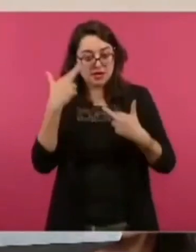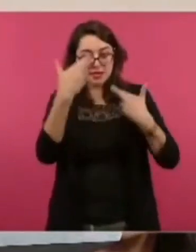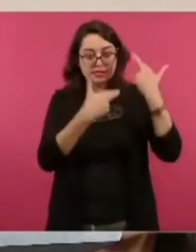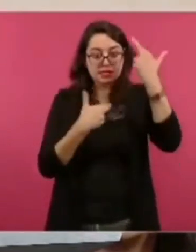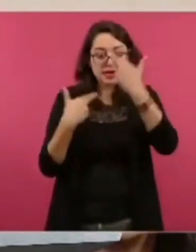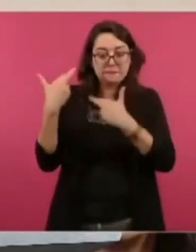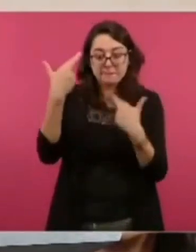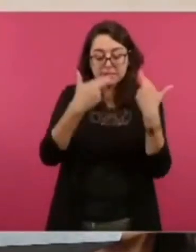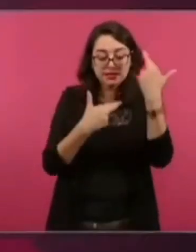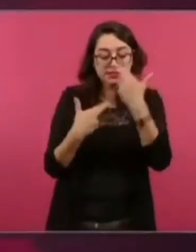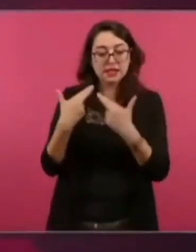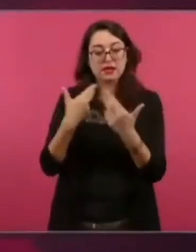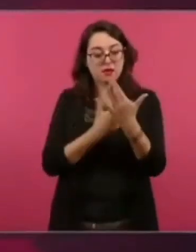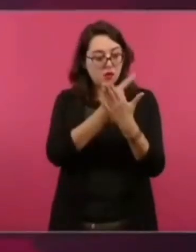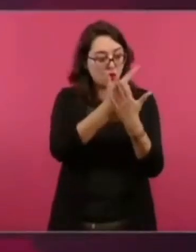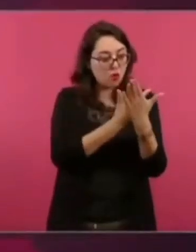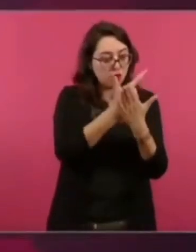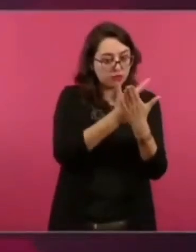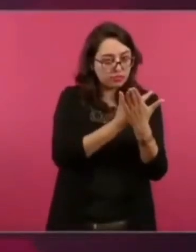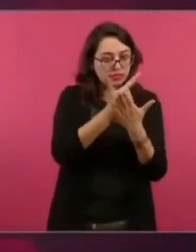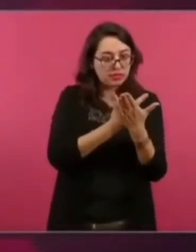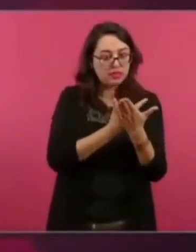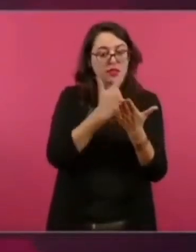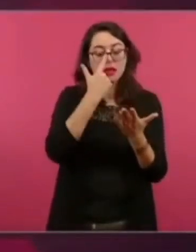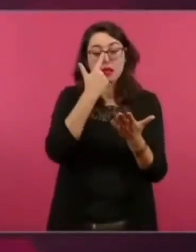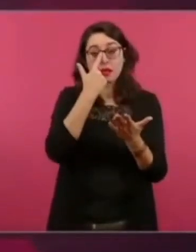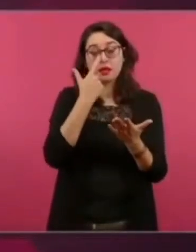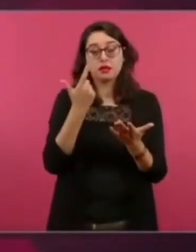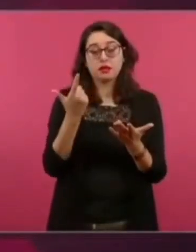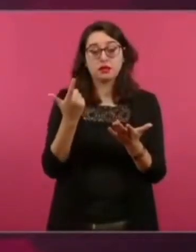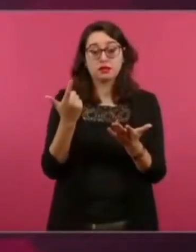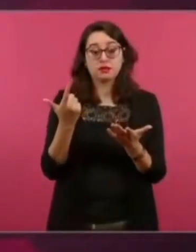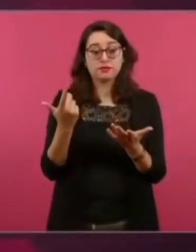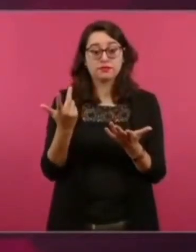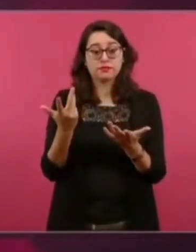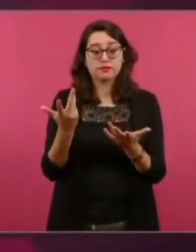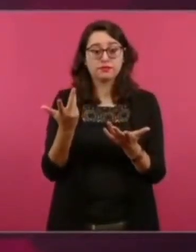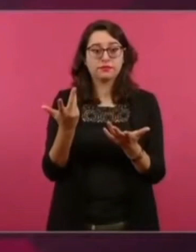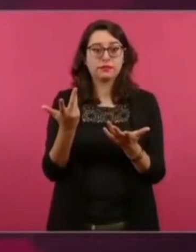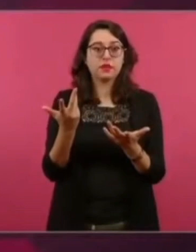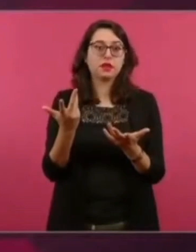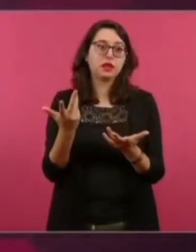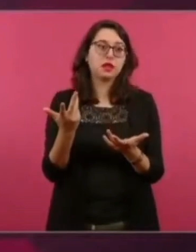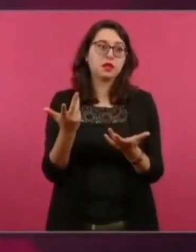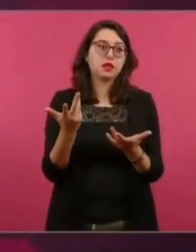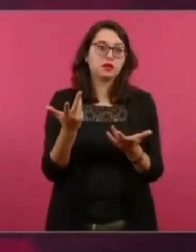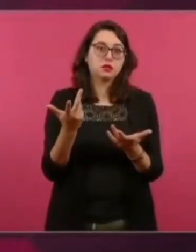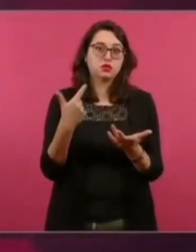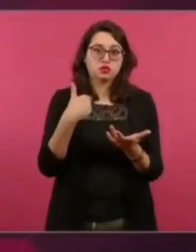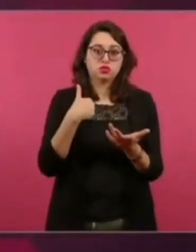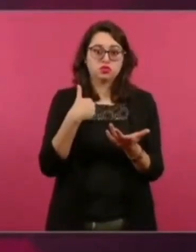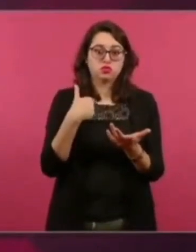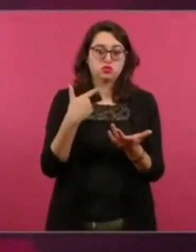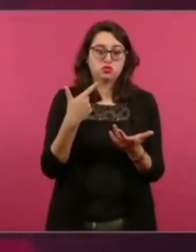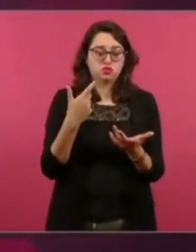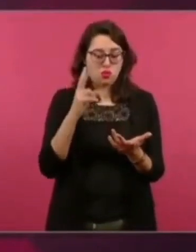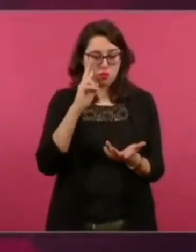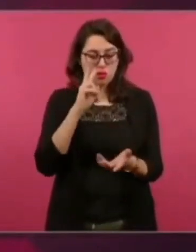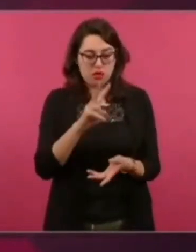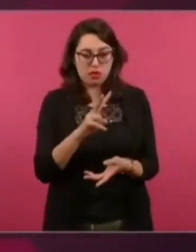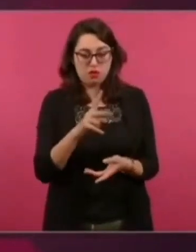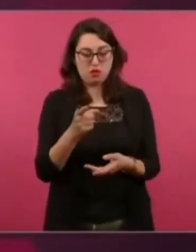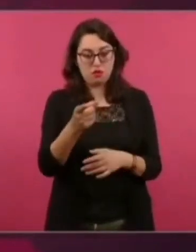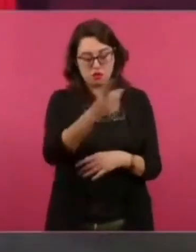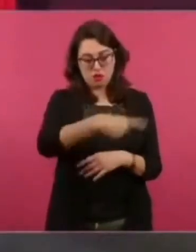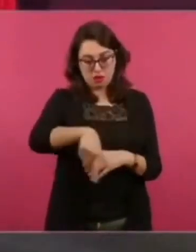también que pertenece al mismo grupo de periodistas